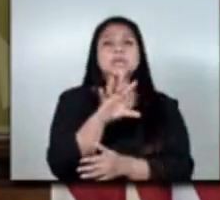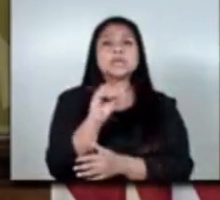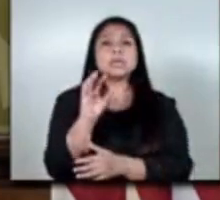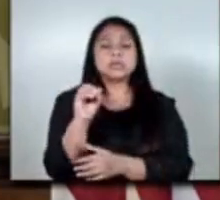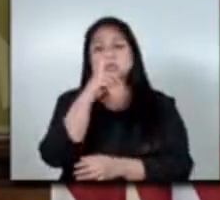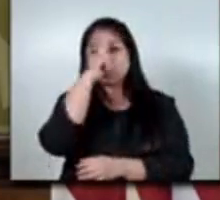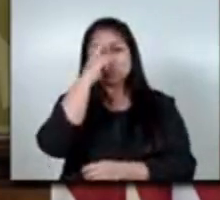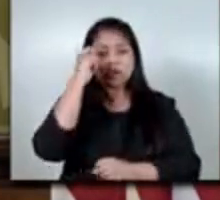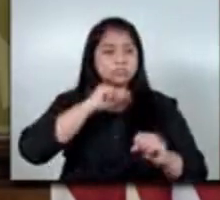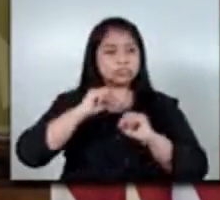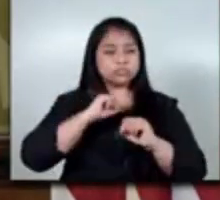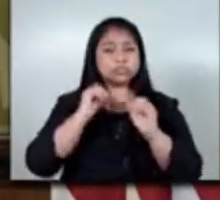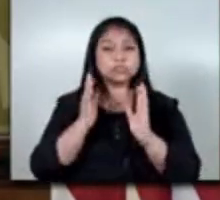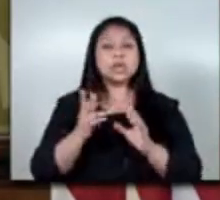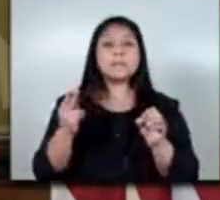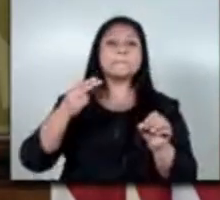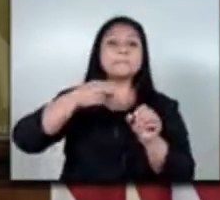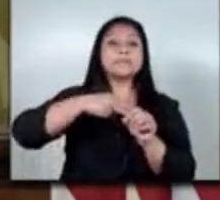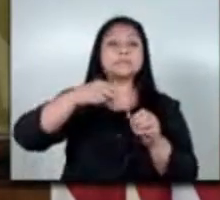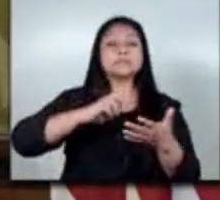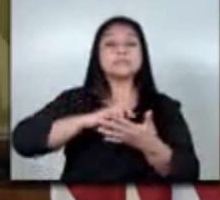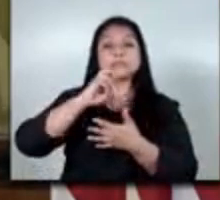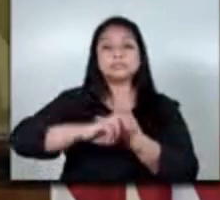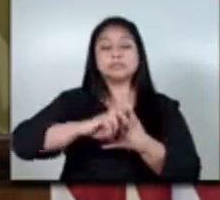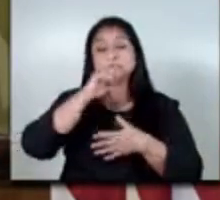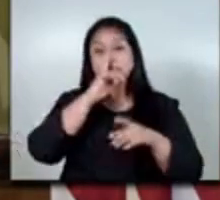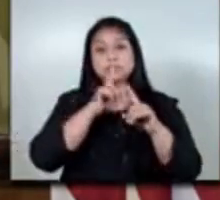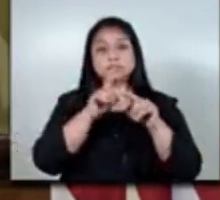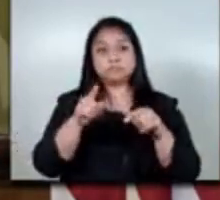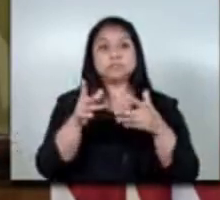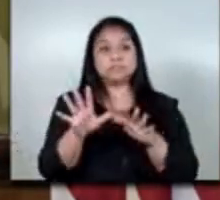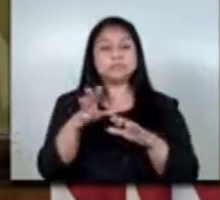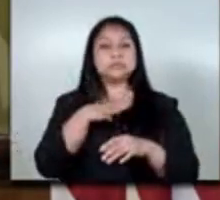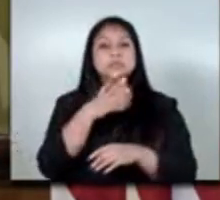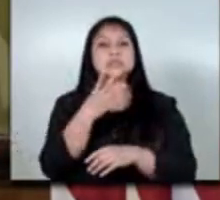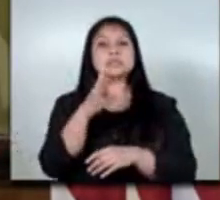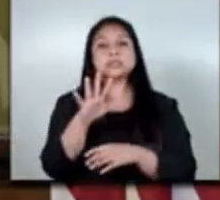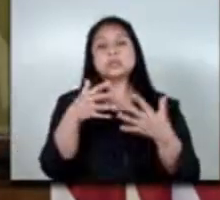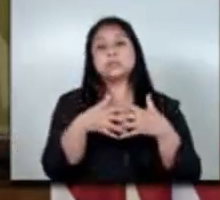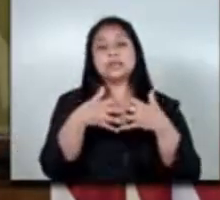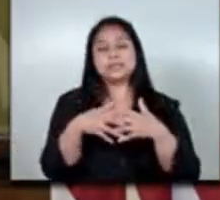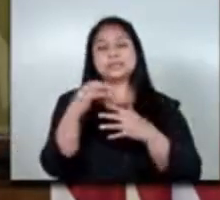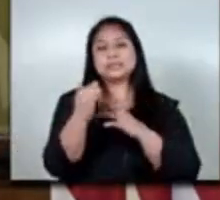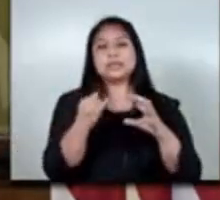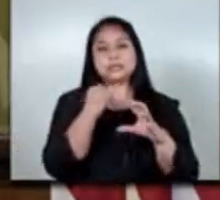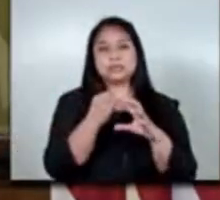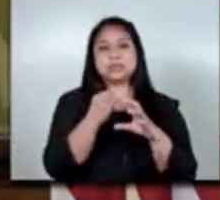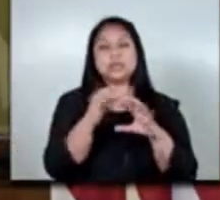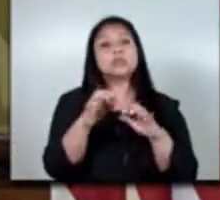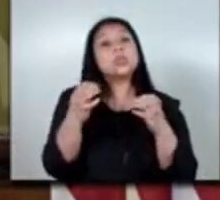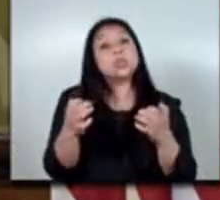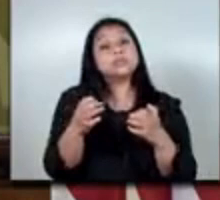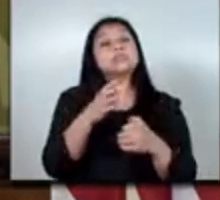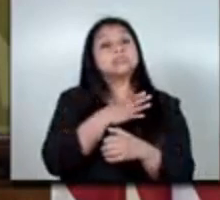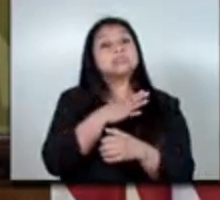participado en el programa y más o casi treinta y cinco empresas internacionales entonces hay